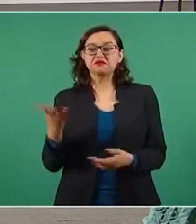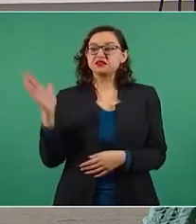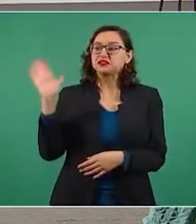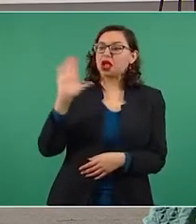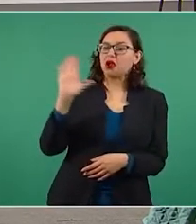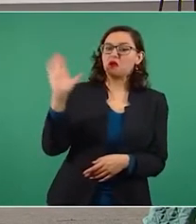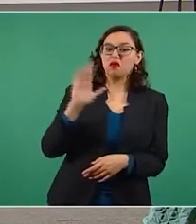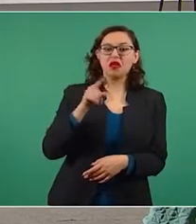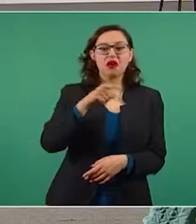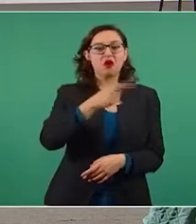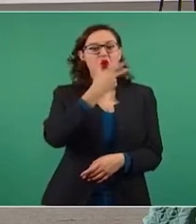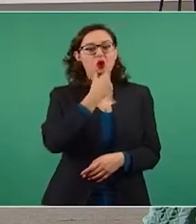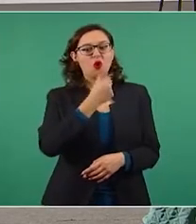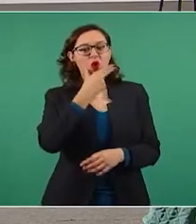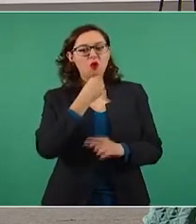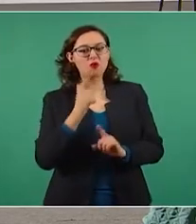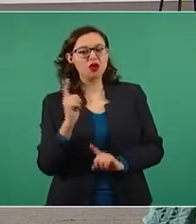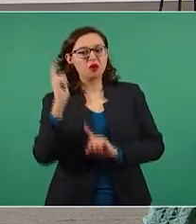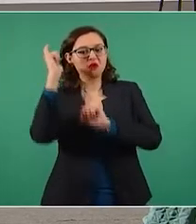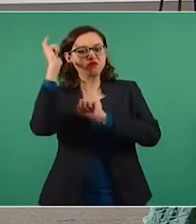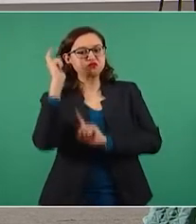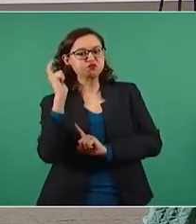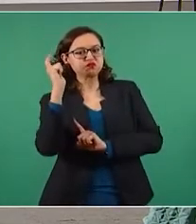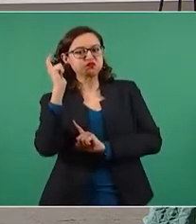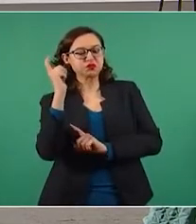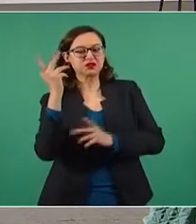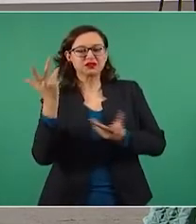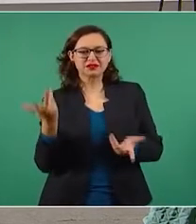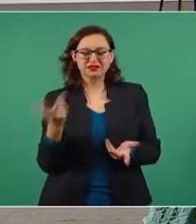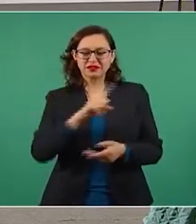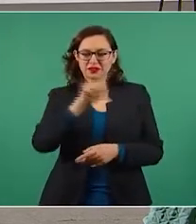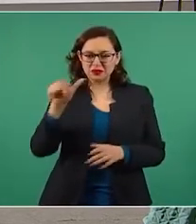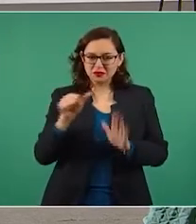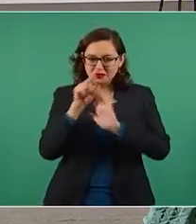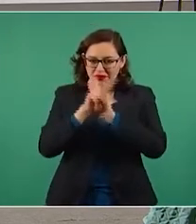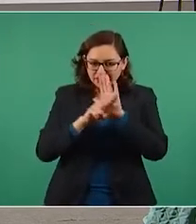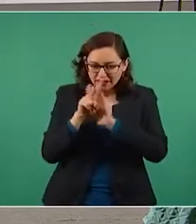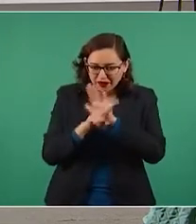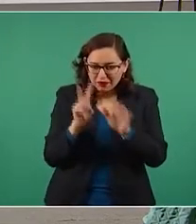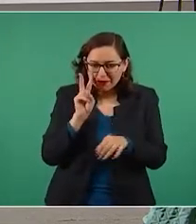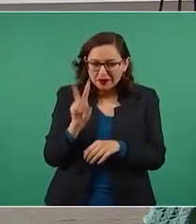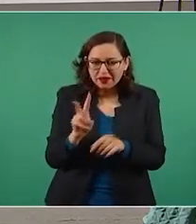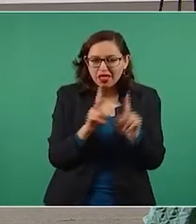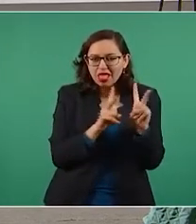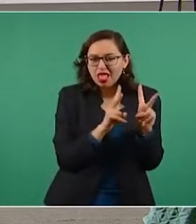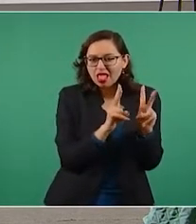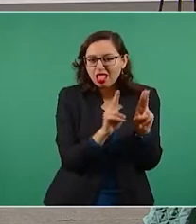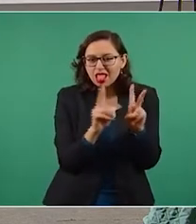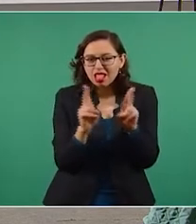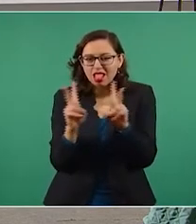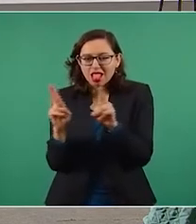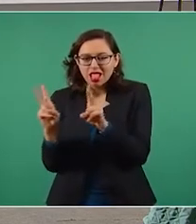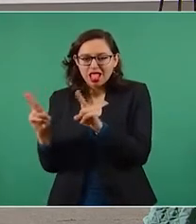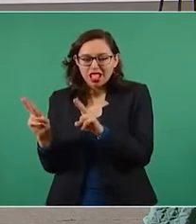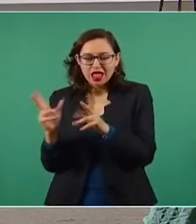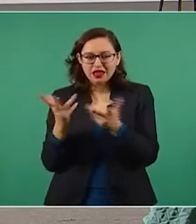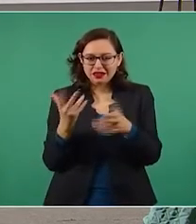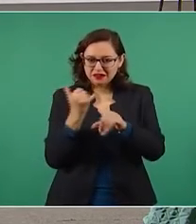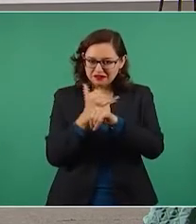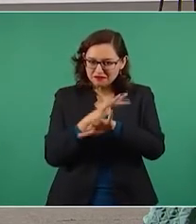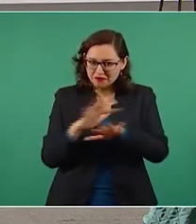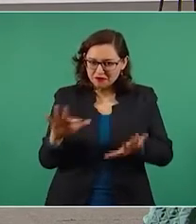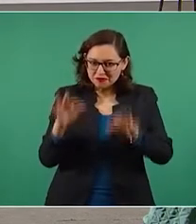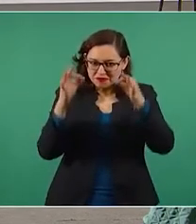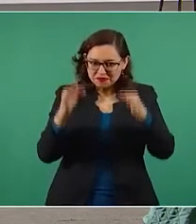nada. El video está claramente cortado, no es una información precisa.